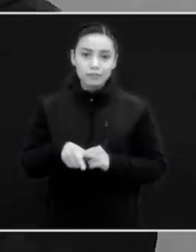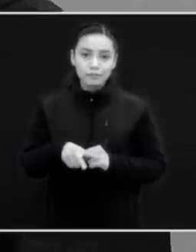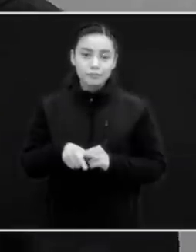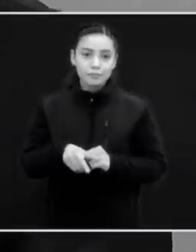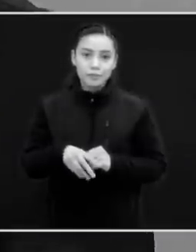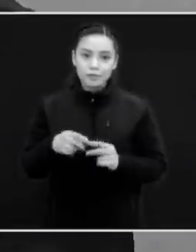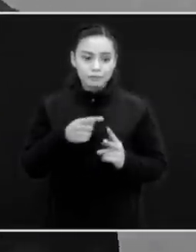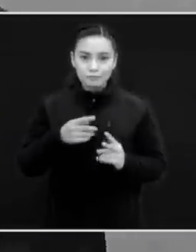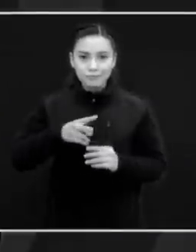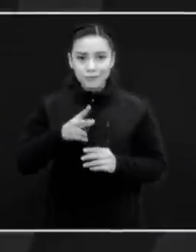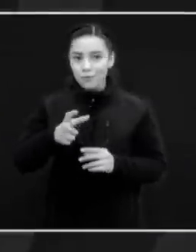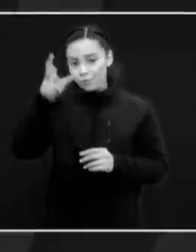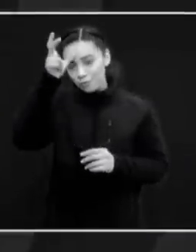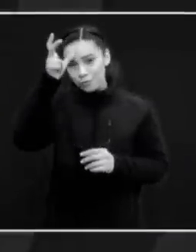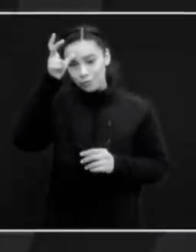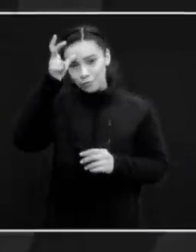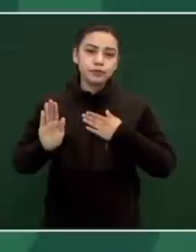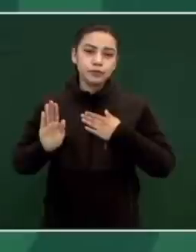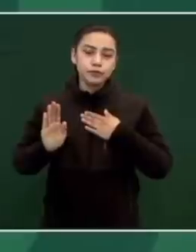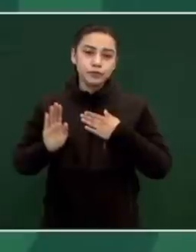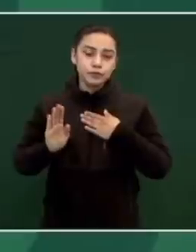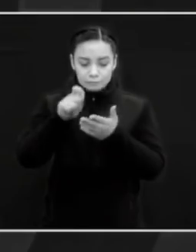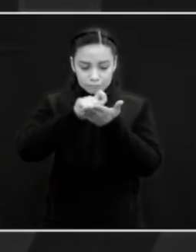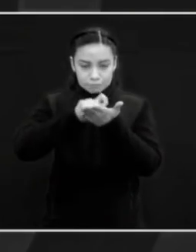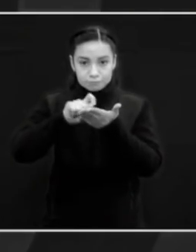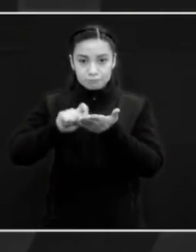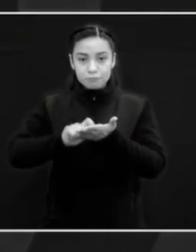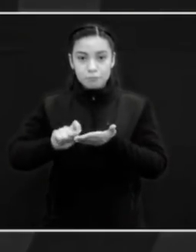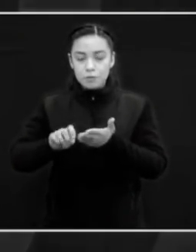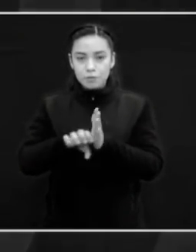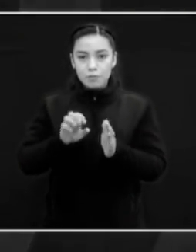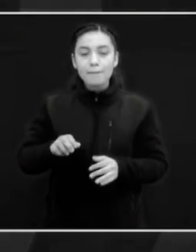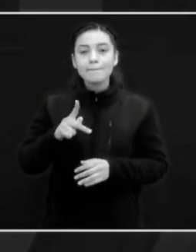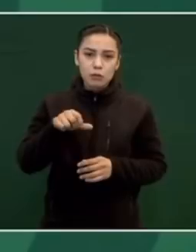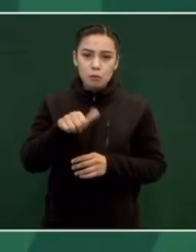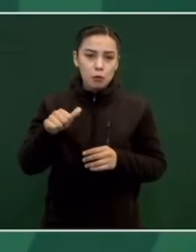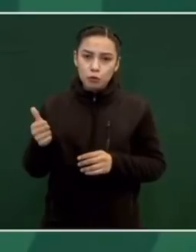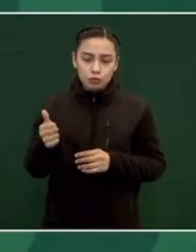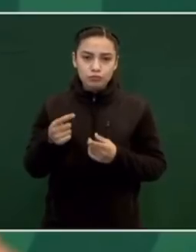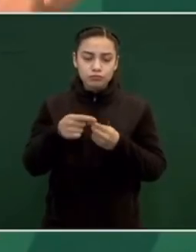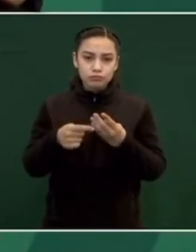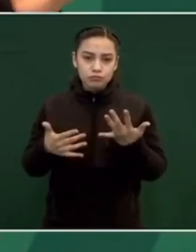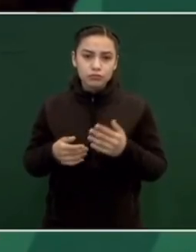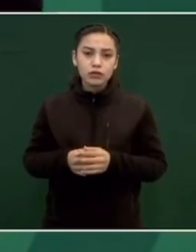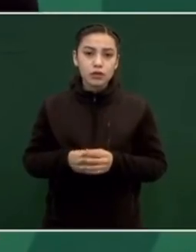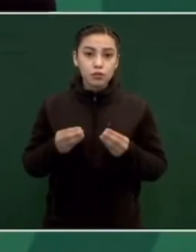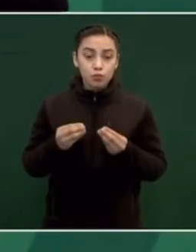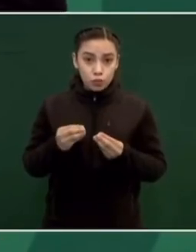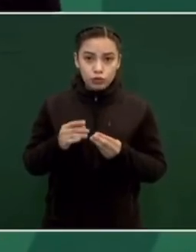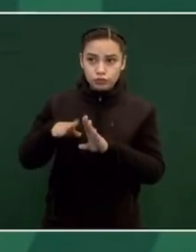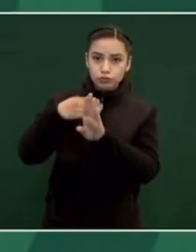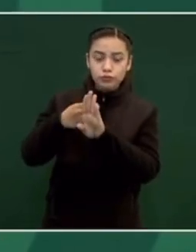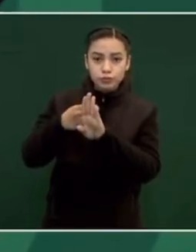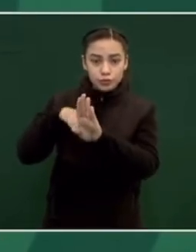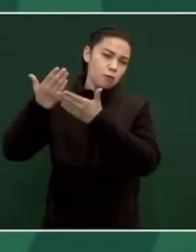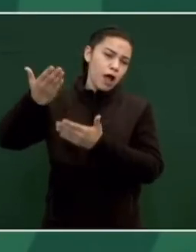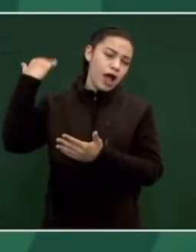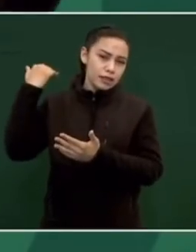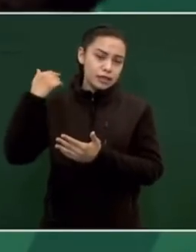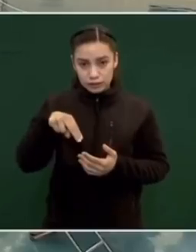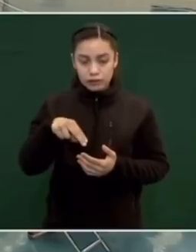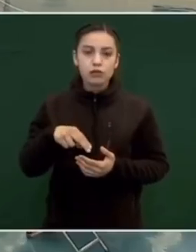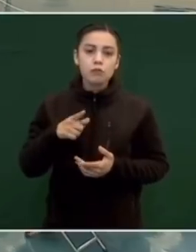Caricatura más inteligente y comprometida. Escritores, Pedro Miguel y otros. ¿Y cuántos están en contra de nosotros? La mayoría.